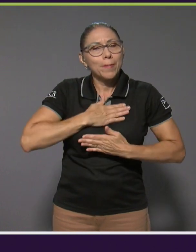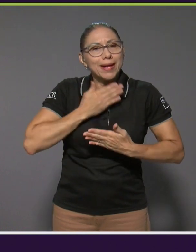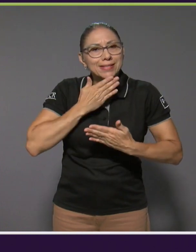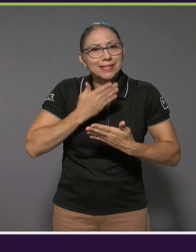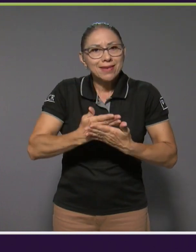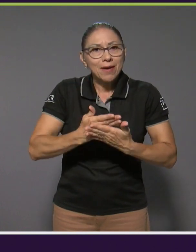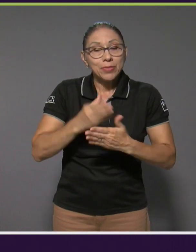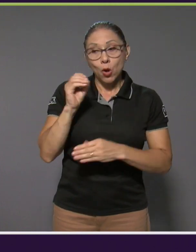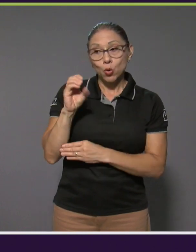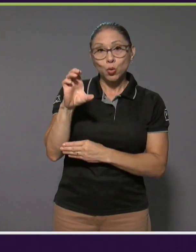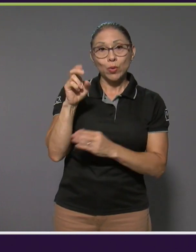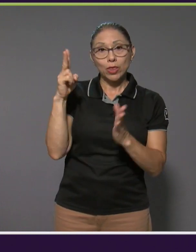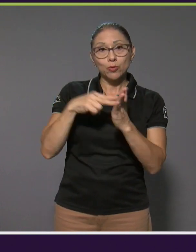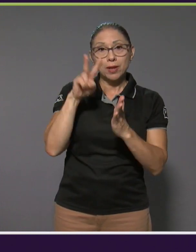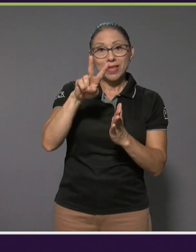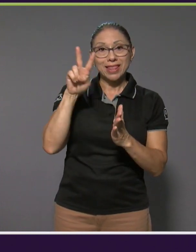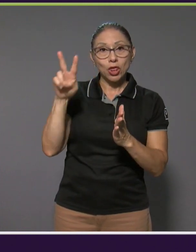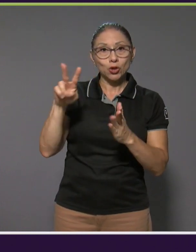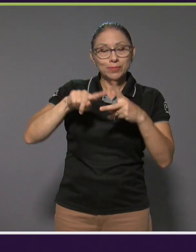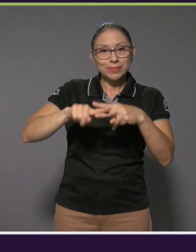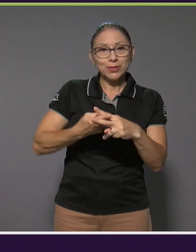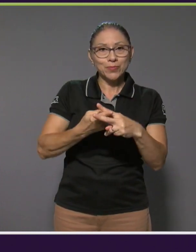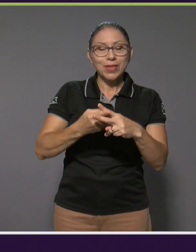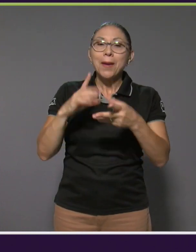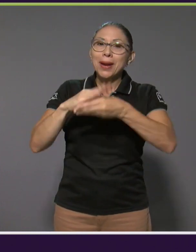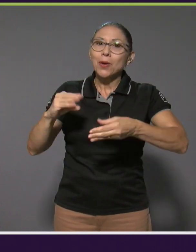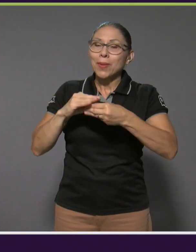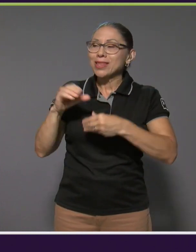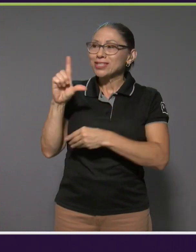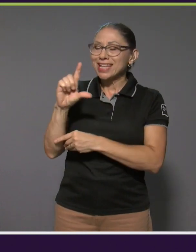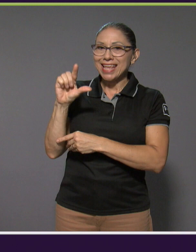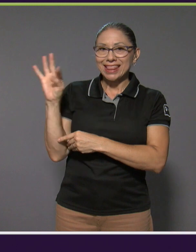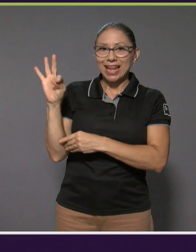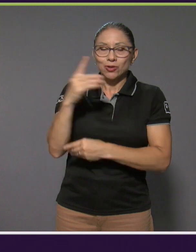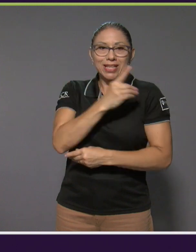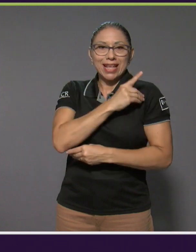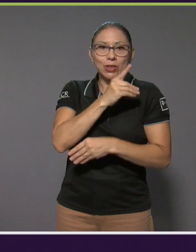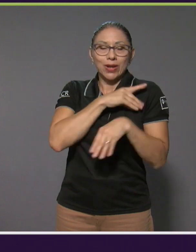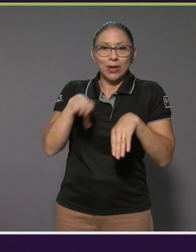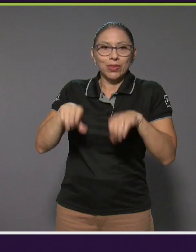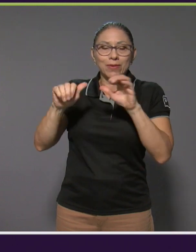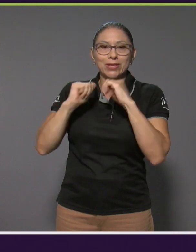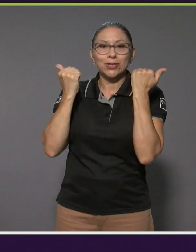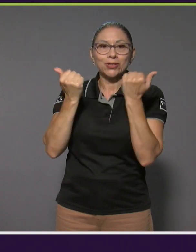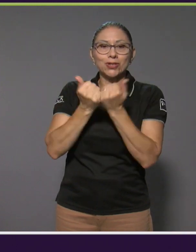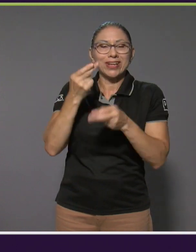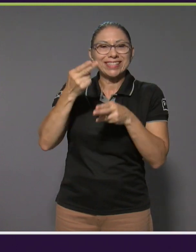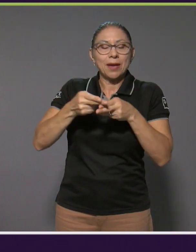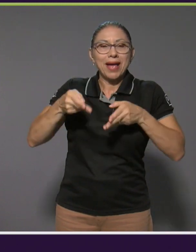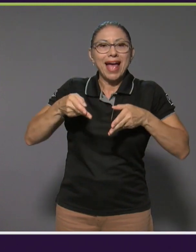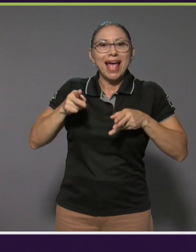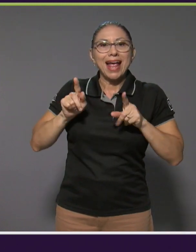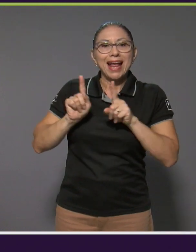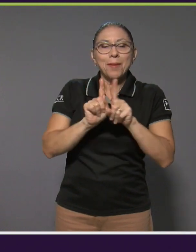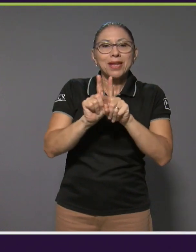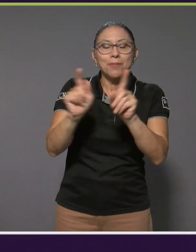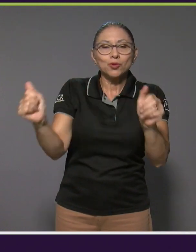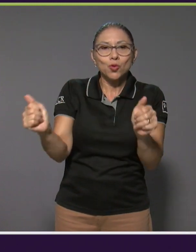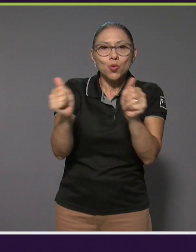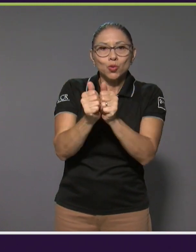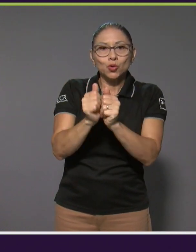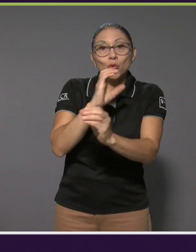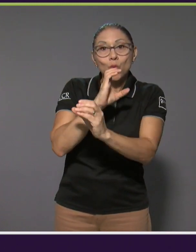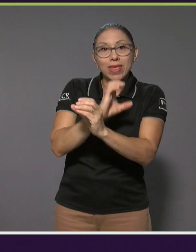2022. Para contarnos, nos acompañan Ligia Trejos, directora ejecutiva de la asociación Caminemos Juntos, Cuidados Paliativos de